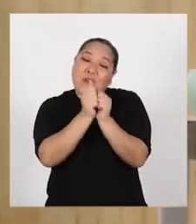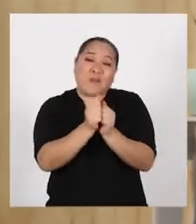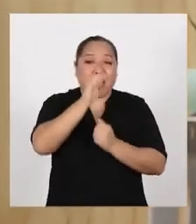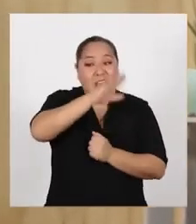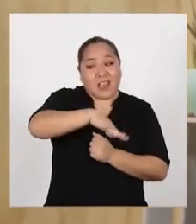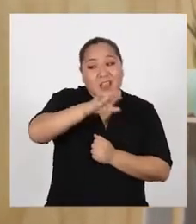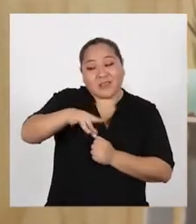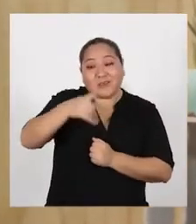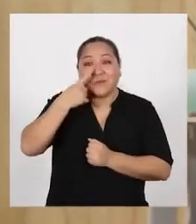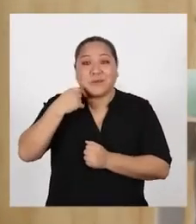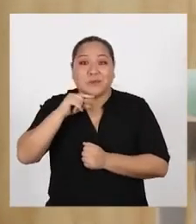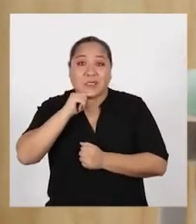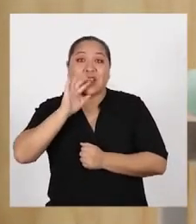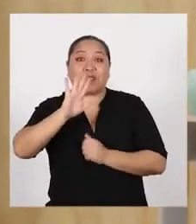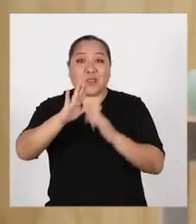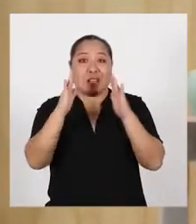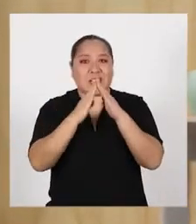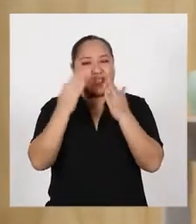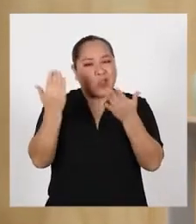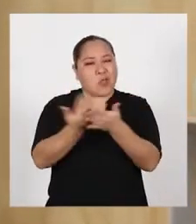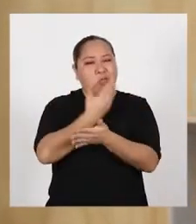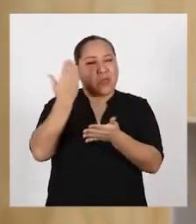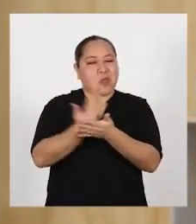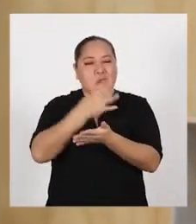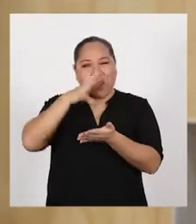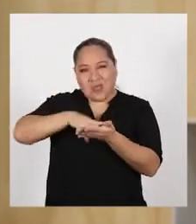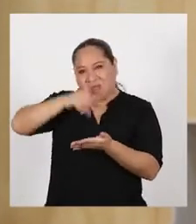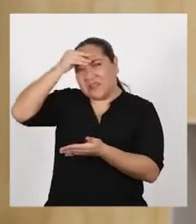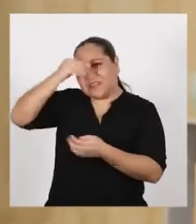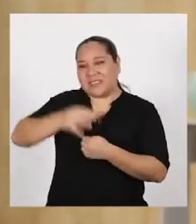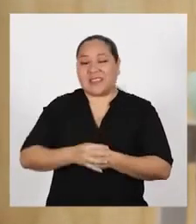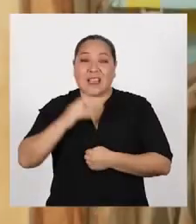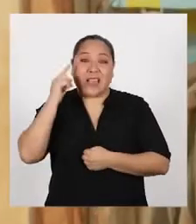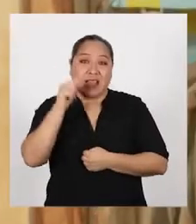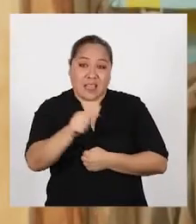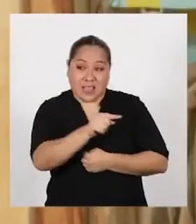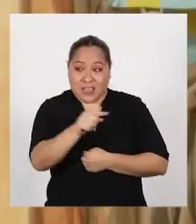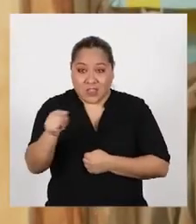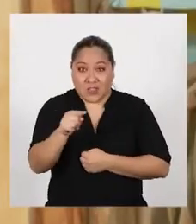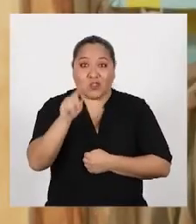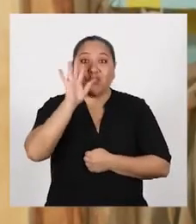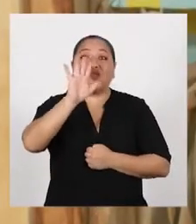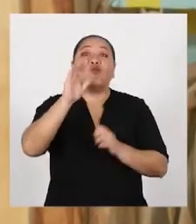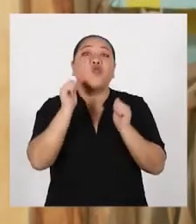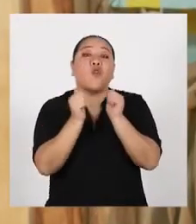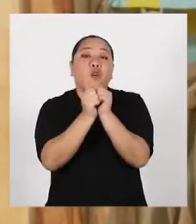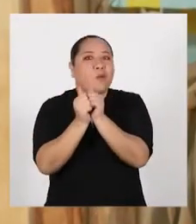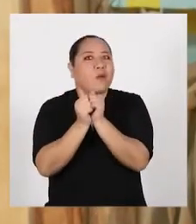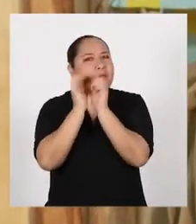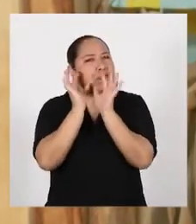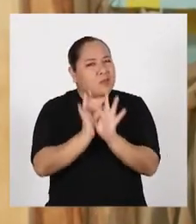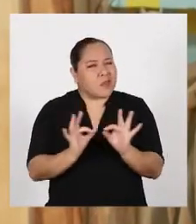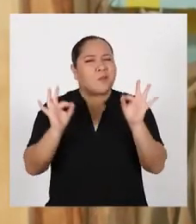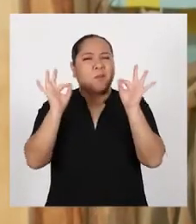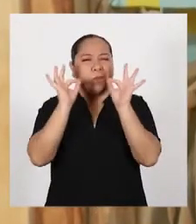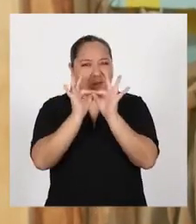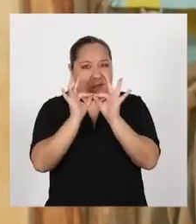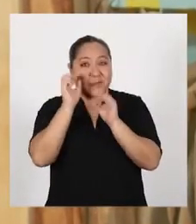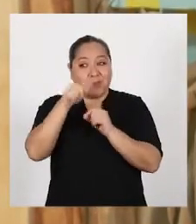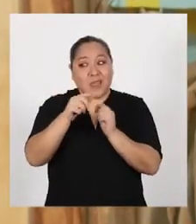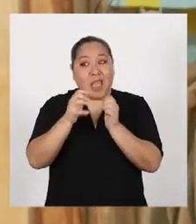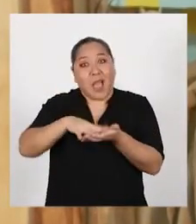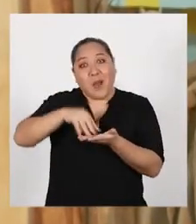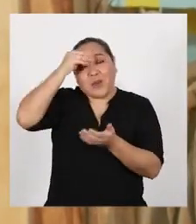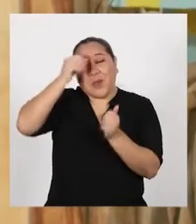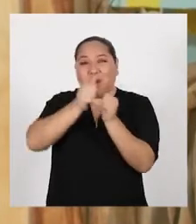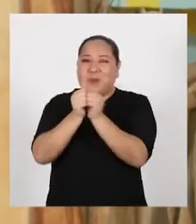acompañar a las niñas y niños en casa con sus nuevos aprendizajes Para ellos, su compañía es muy importante